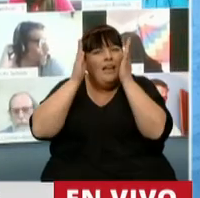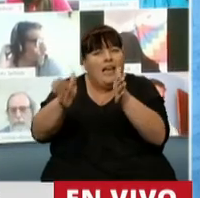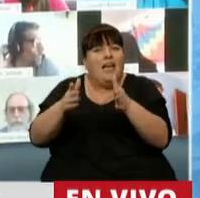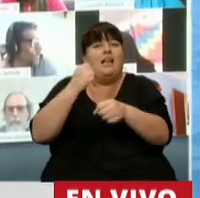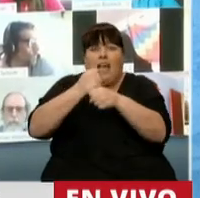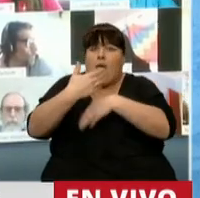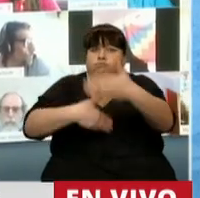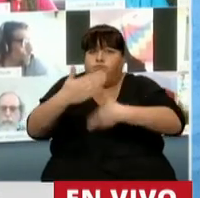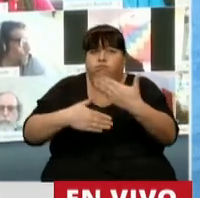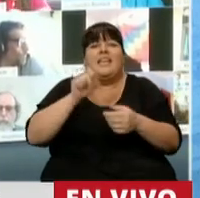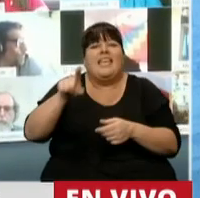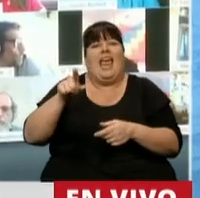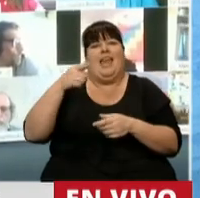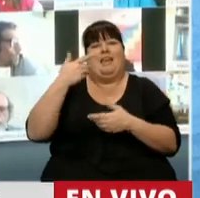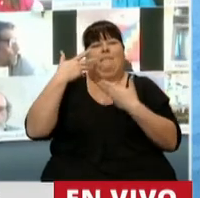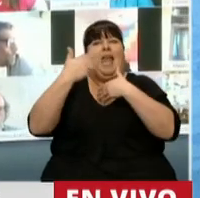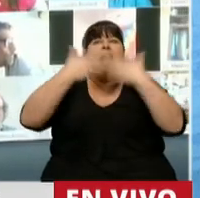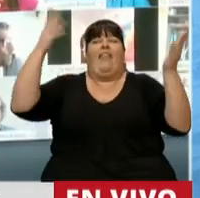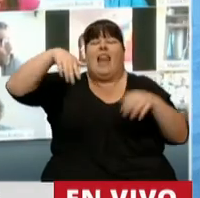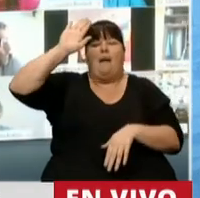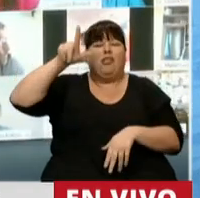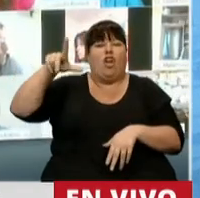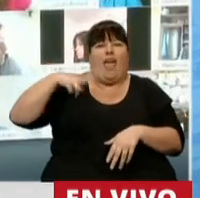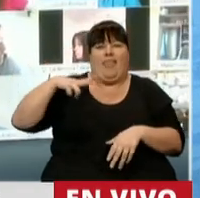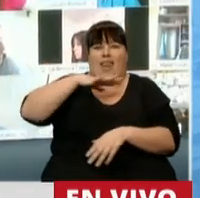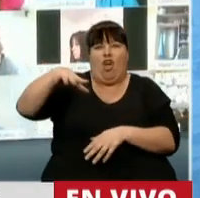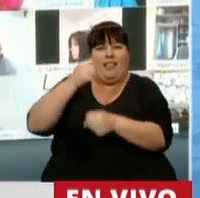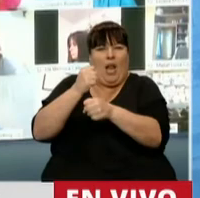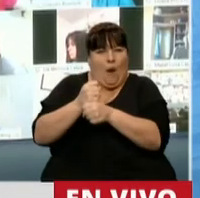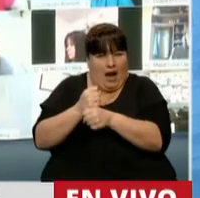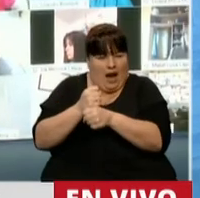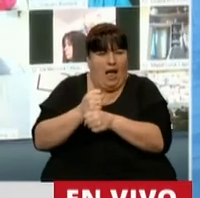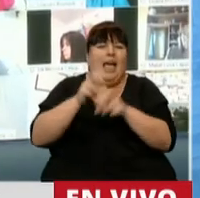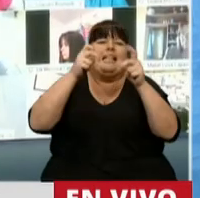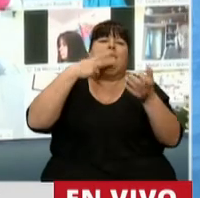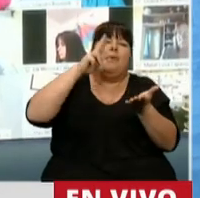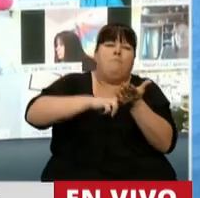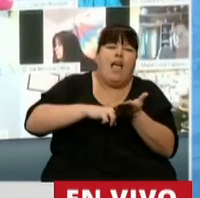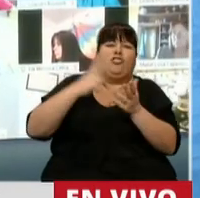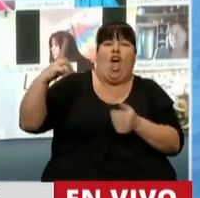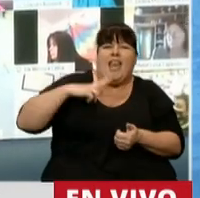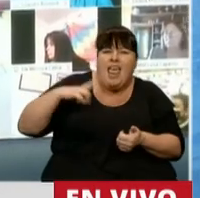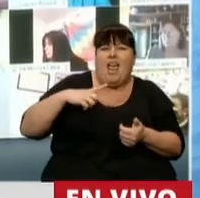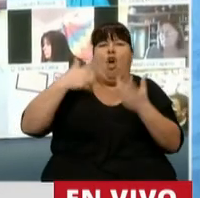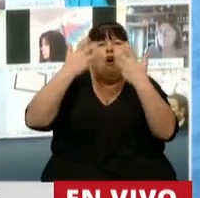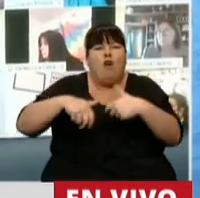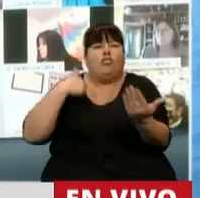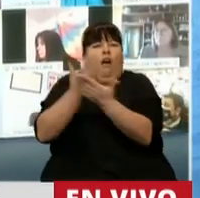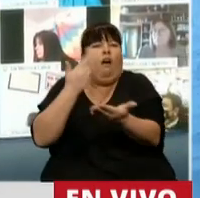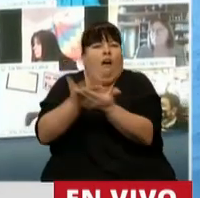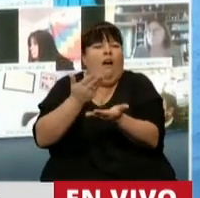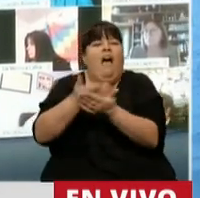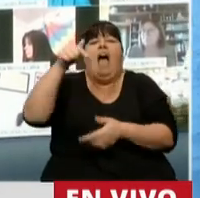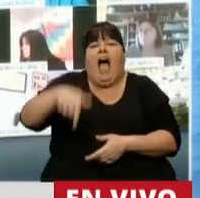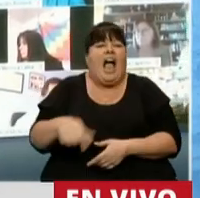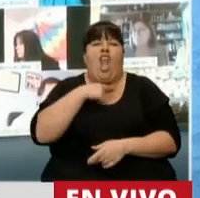en función de los intereses de las grandes mayorías del pueblo trabajador. El tema del impuesto a las grandes fortunas, muchos proyectos que hemos planteado y